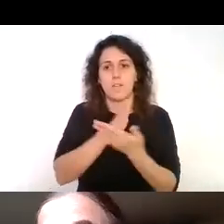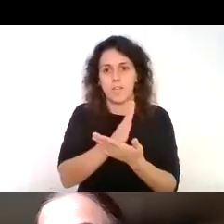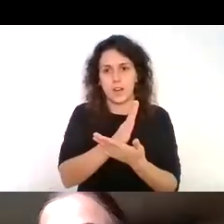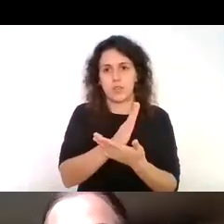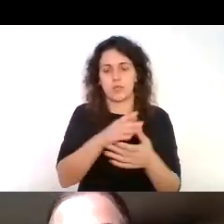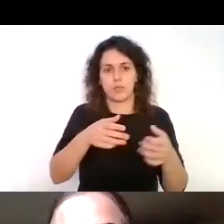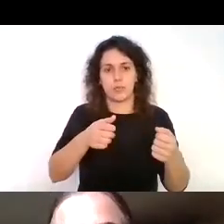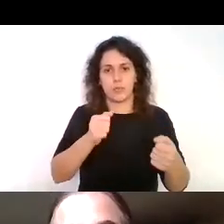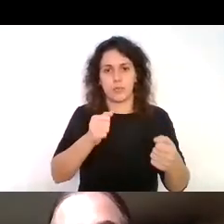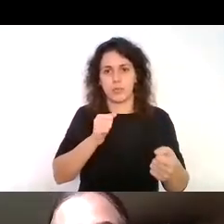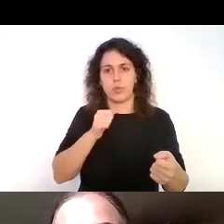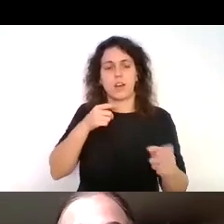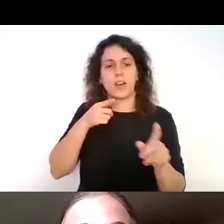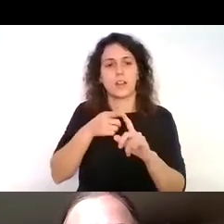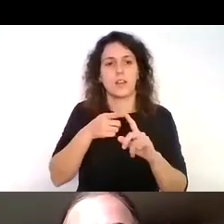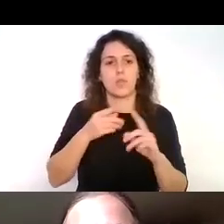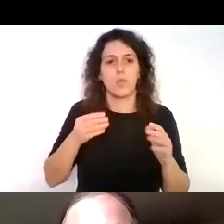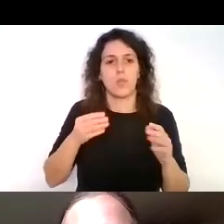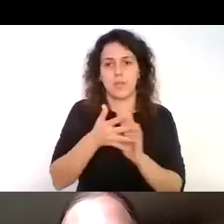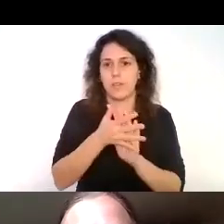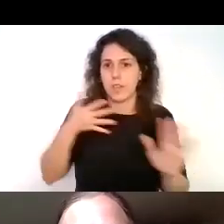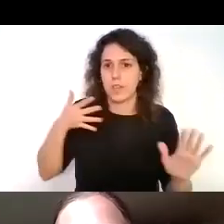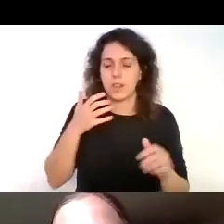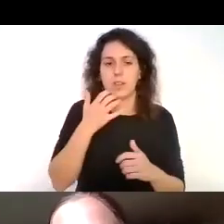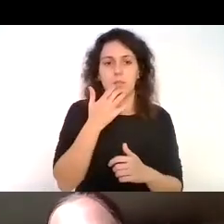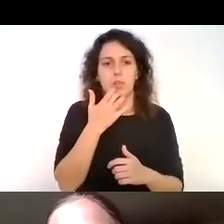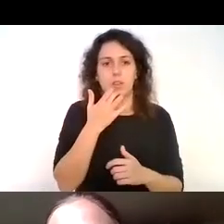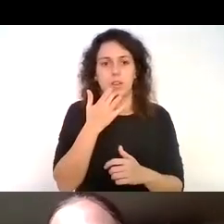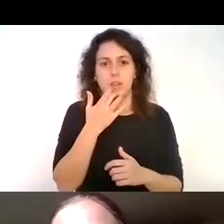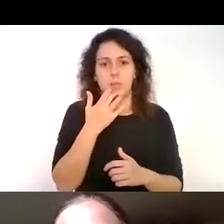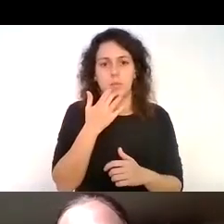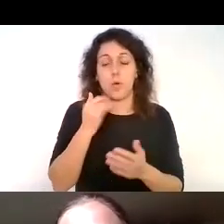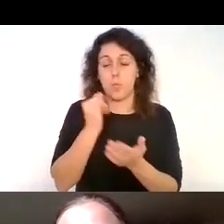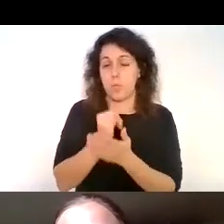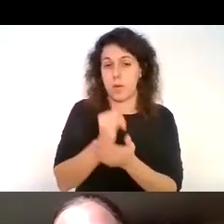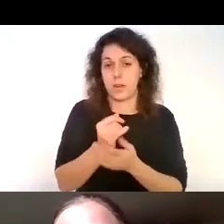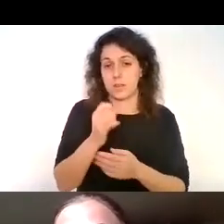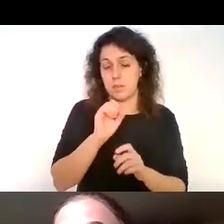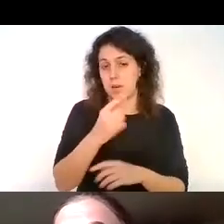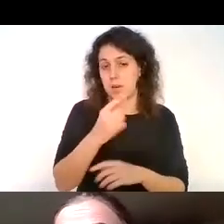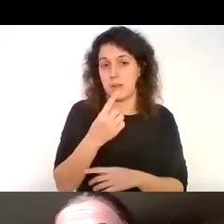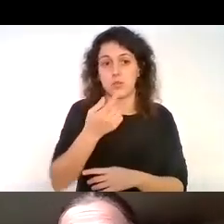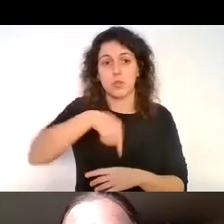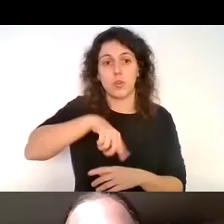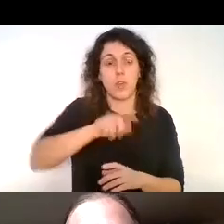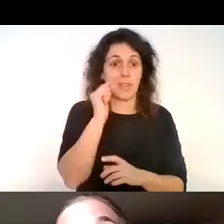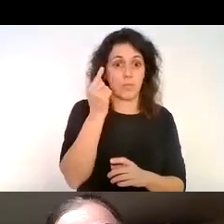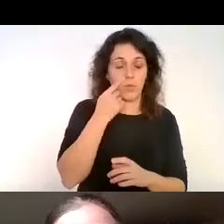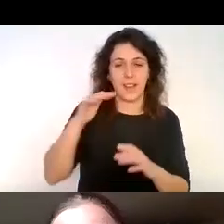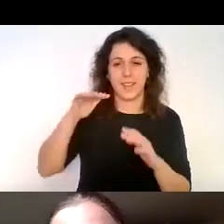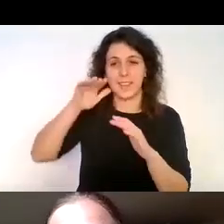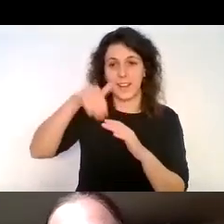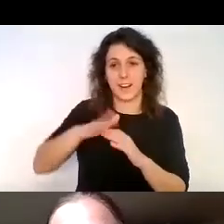más eficiente porque en las primeras pruebas nos dimos cuenta que en ciertos terrenos muy abruptos